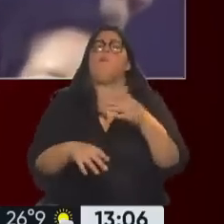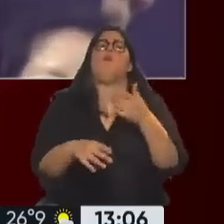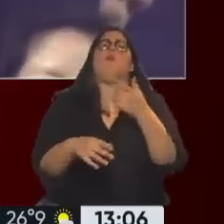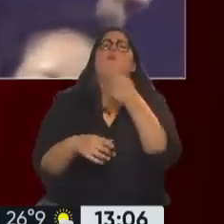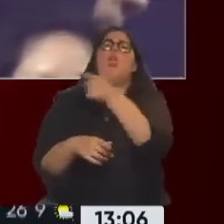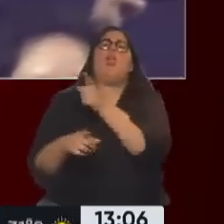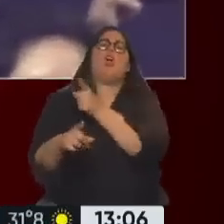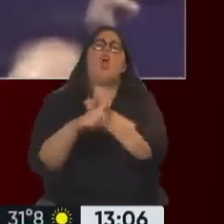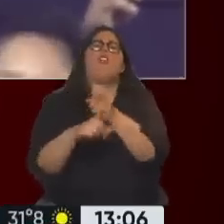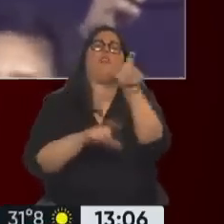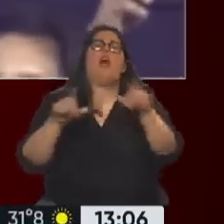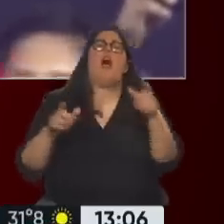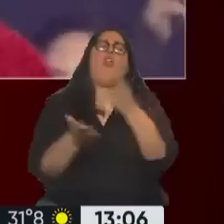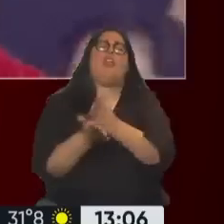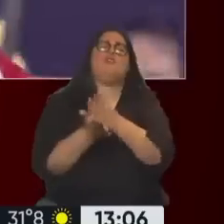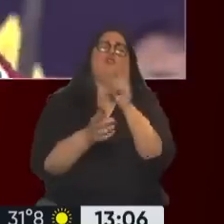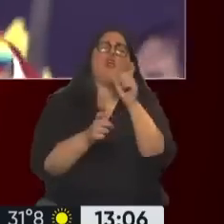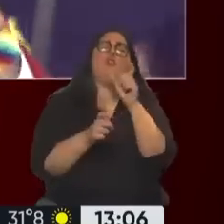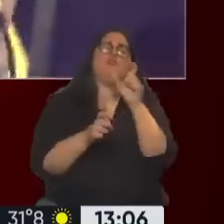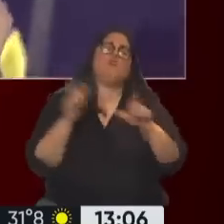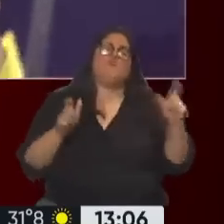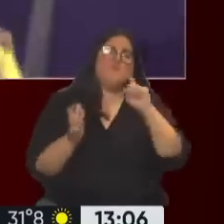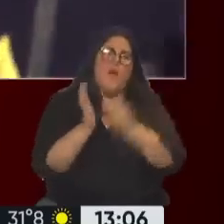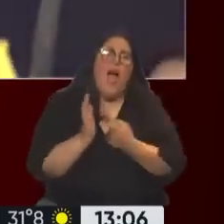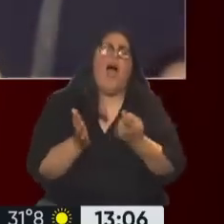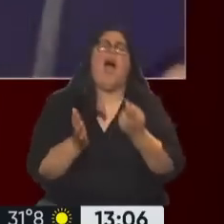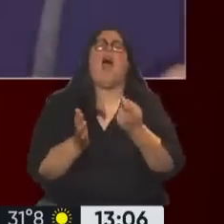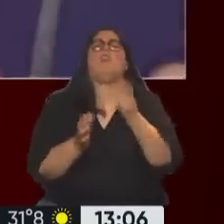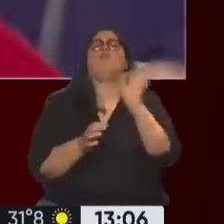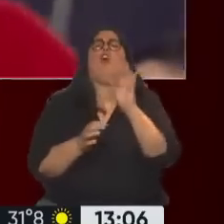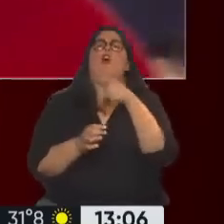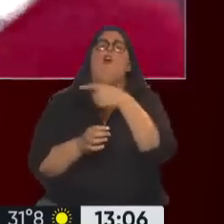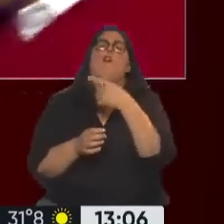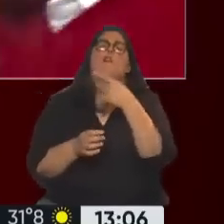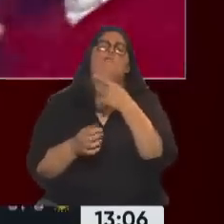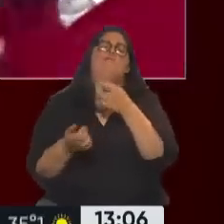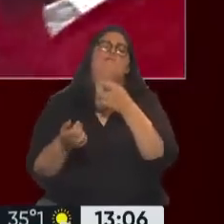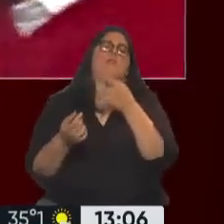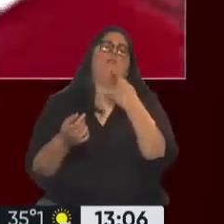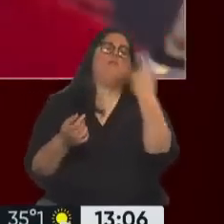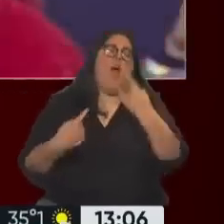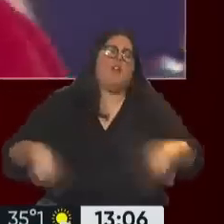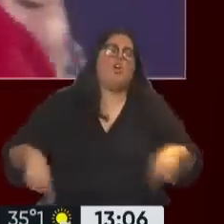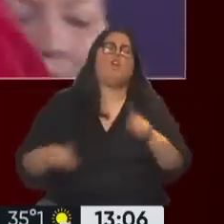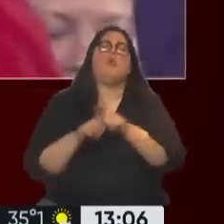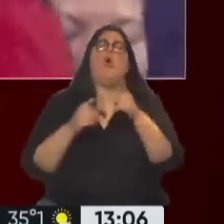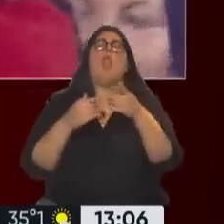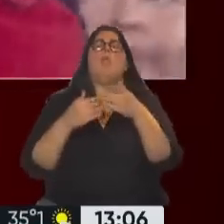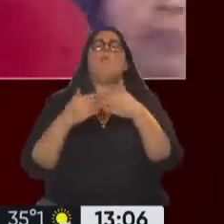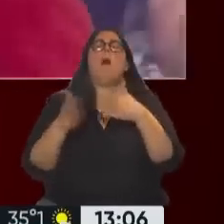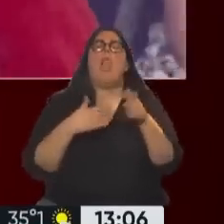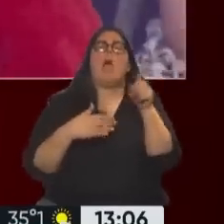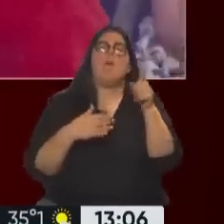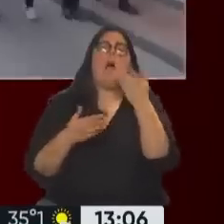humanos, si es un deshonesto como en Pandora Papers y que sigue aferrado al cargo, pero no puedes tener esa clase de